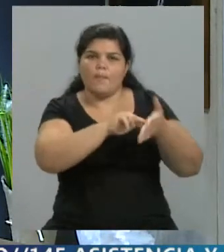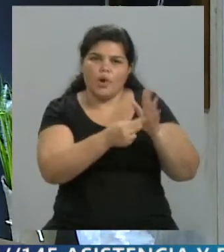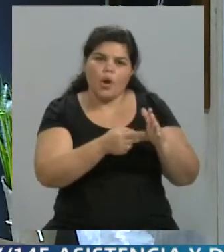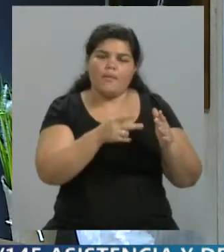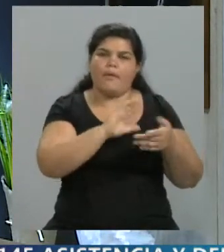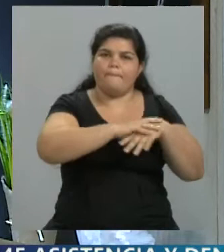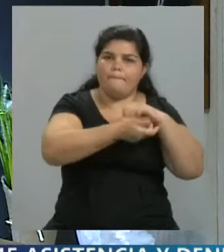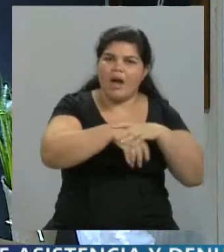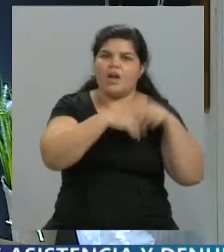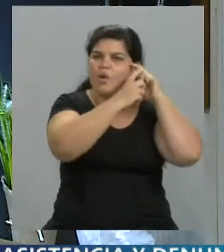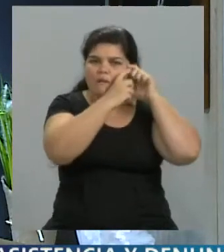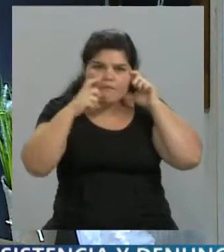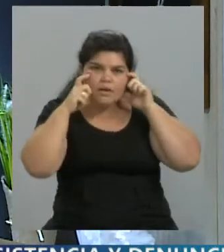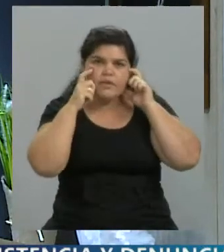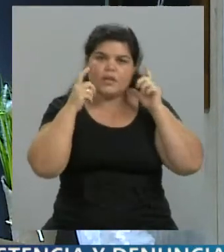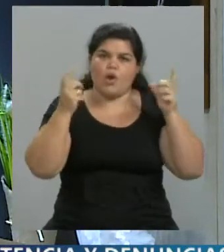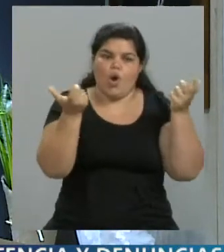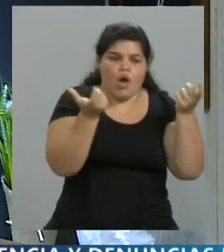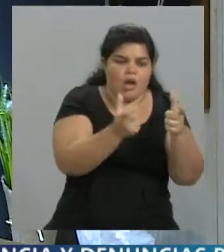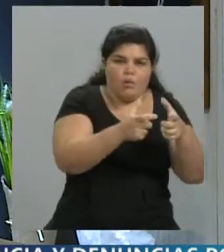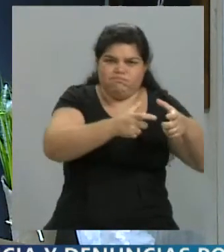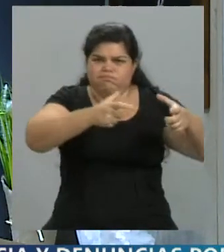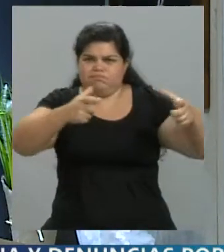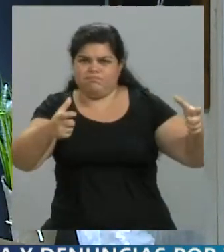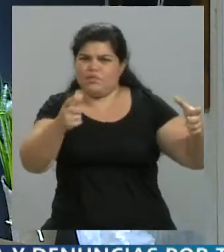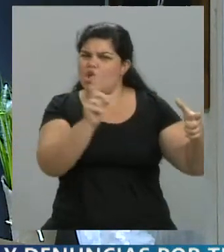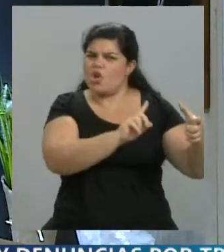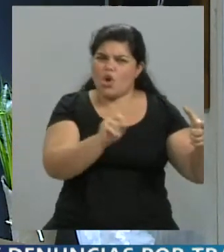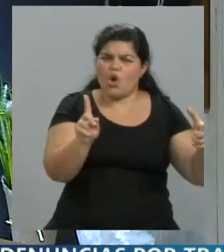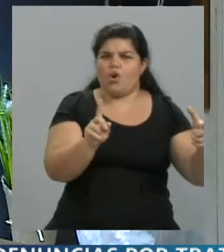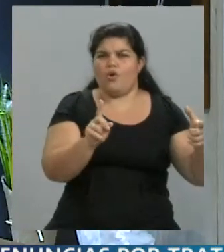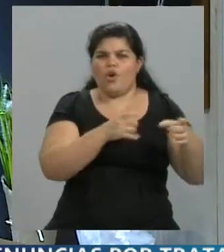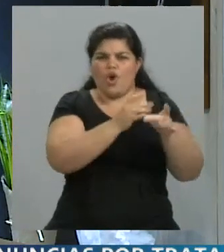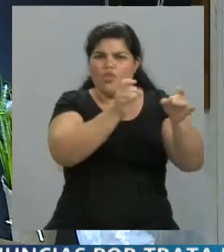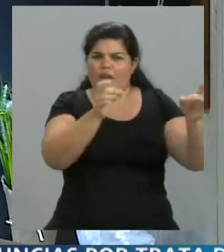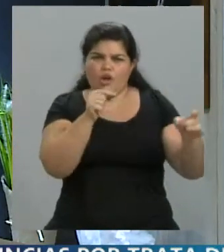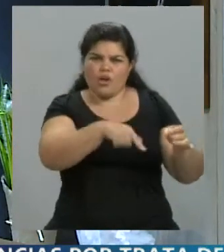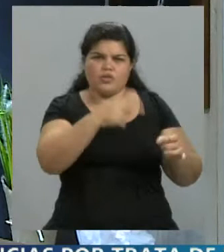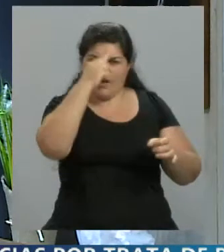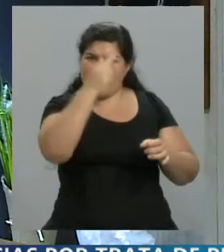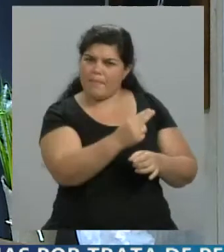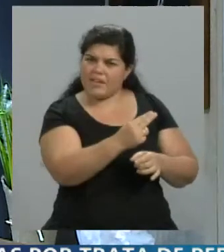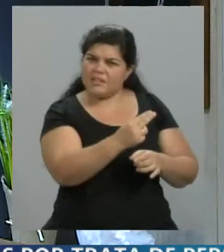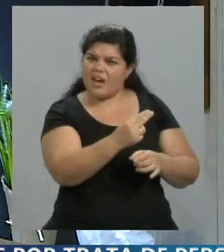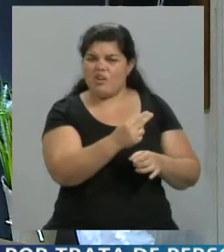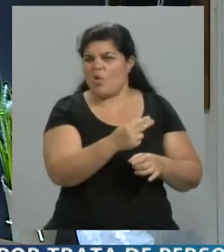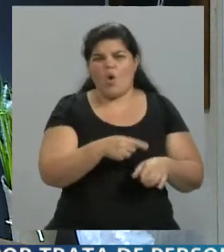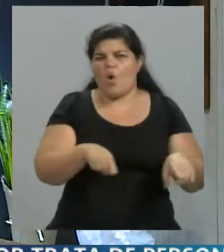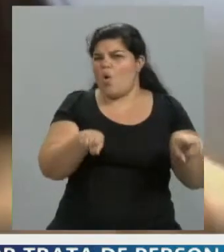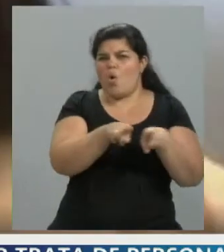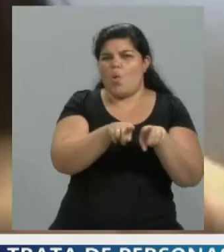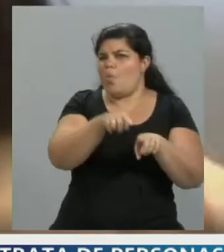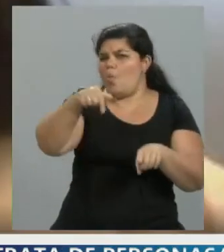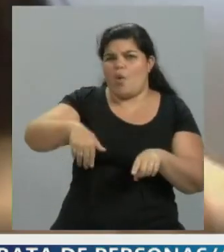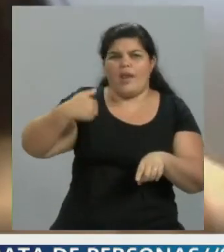uso de manos, barbijos, no juntarse con gran cantidad de personas por medio del contagio? ¿O siguen lo mismo como pasa acá en la